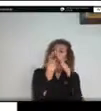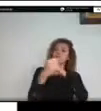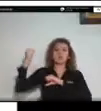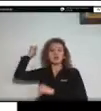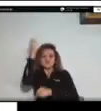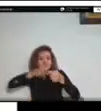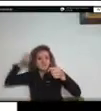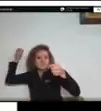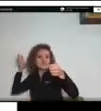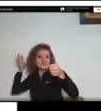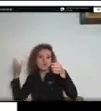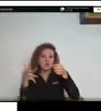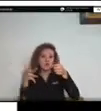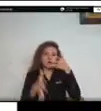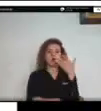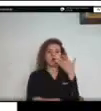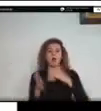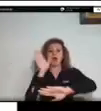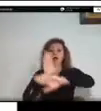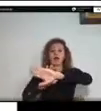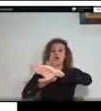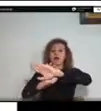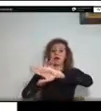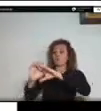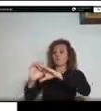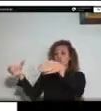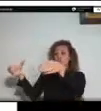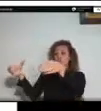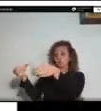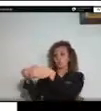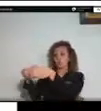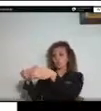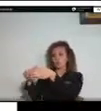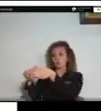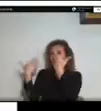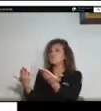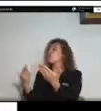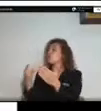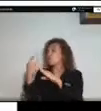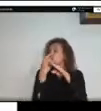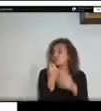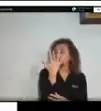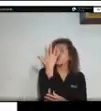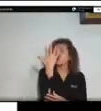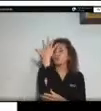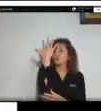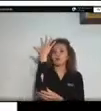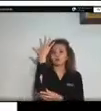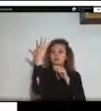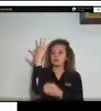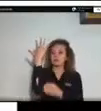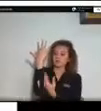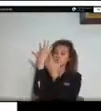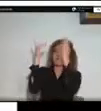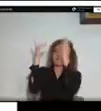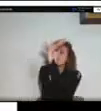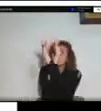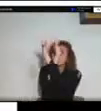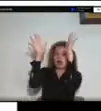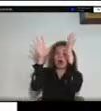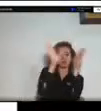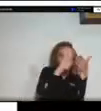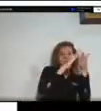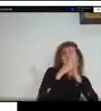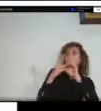pareja era por medio de incendios entonces donde vivían el humo ya la comunidad o su grupo sabía dónde estaban estas personas e